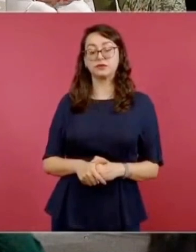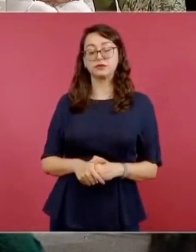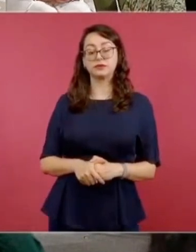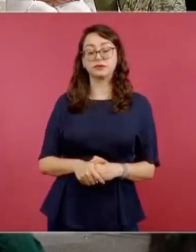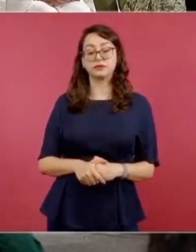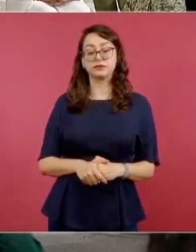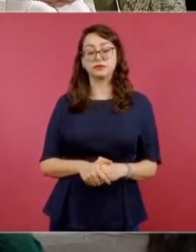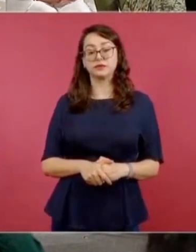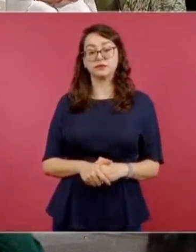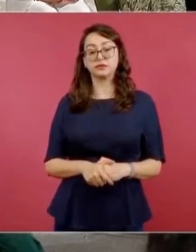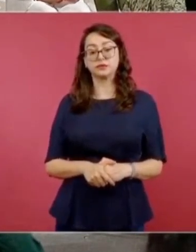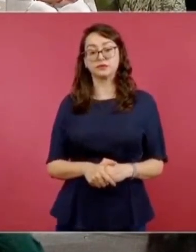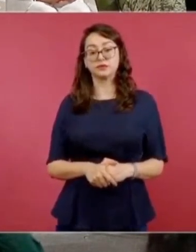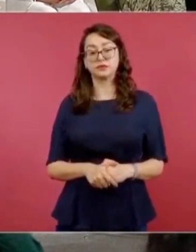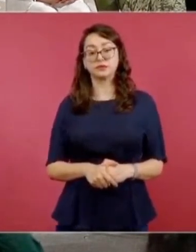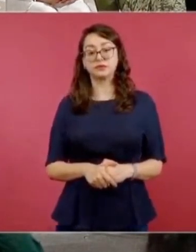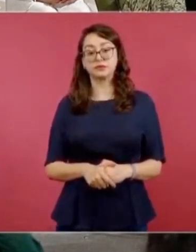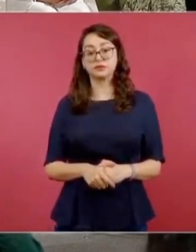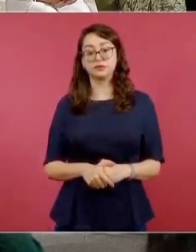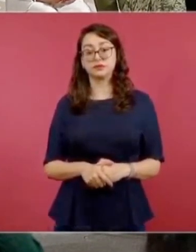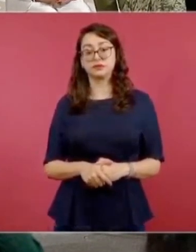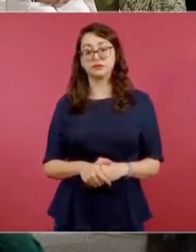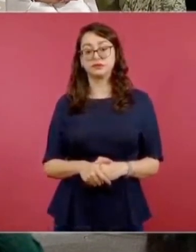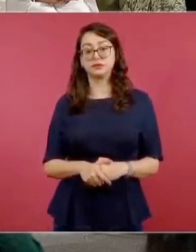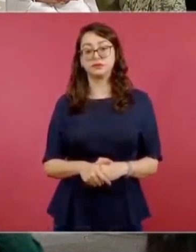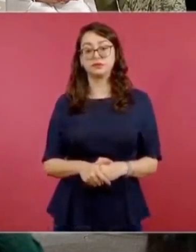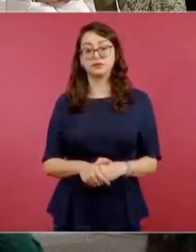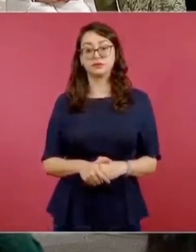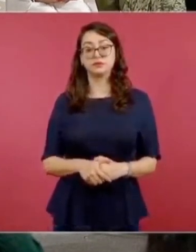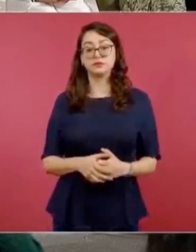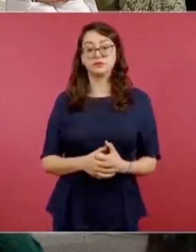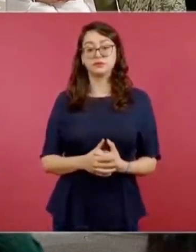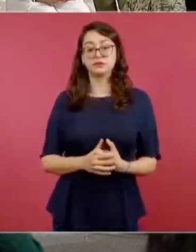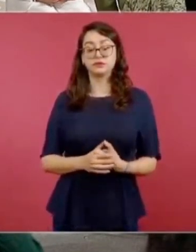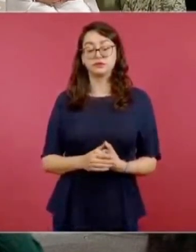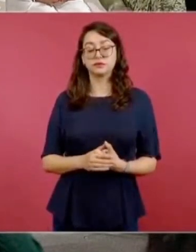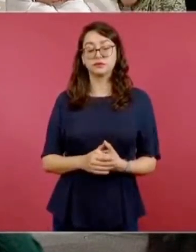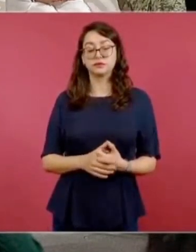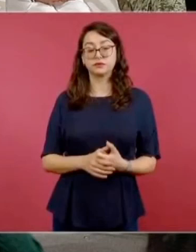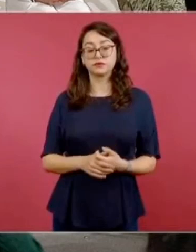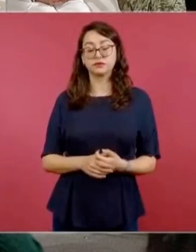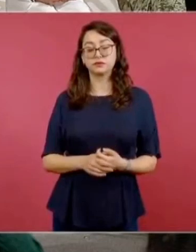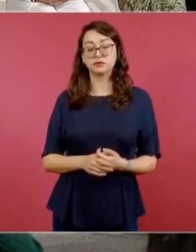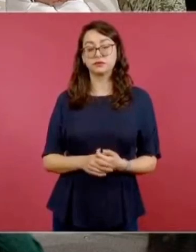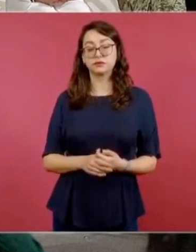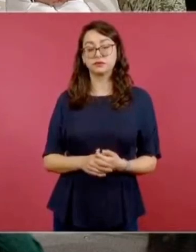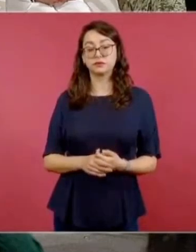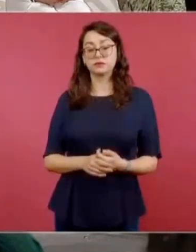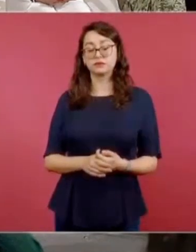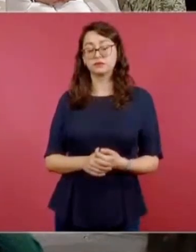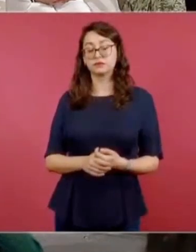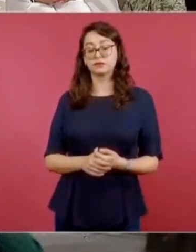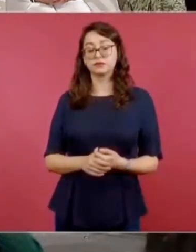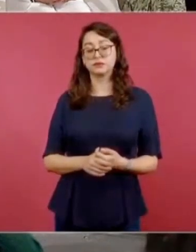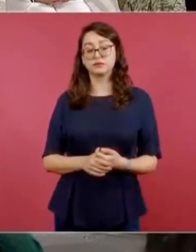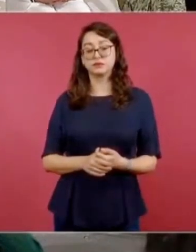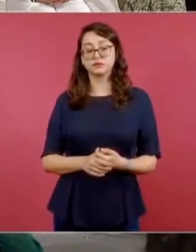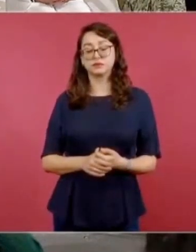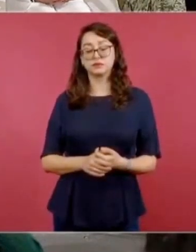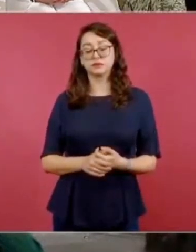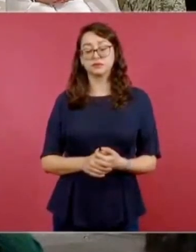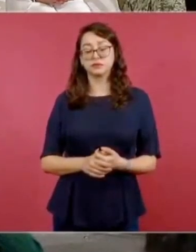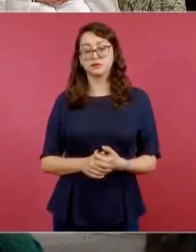hijo del